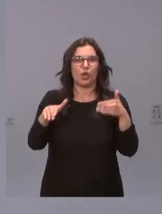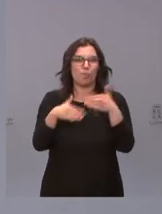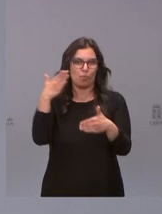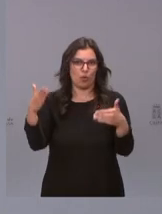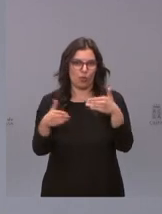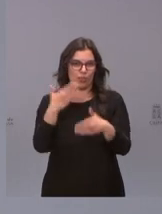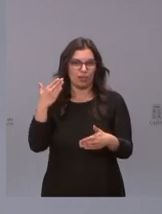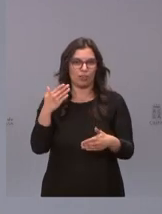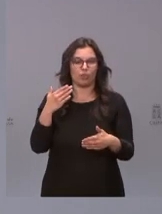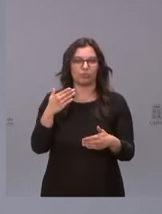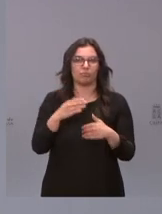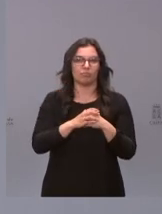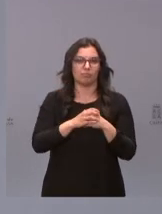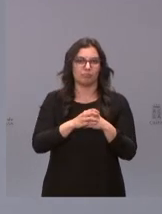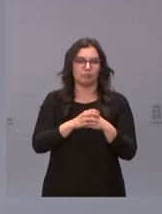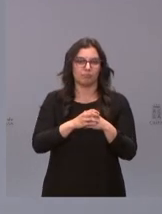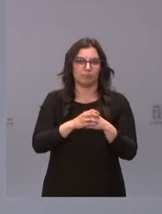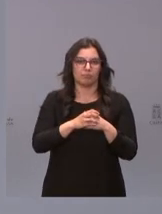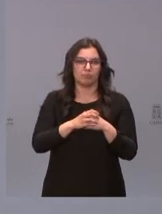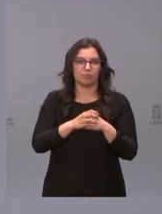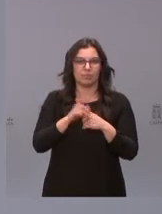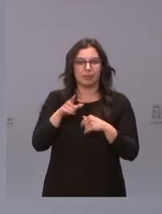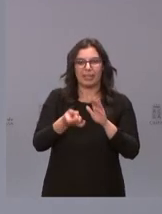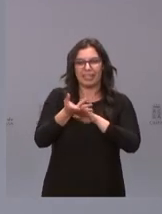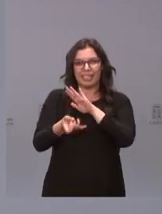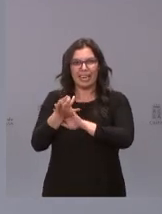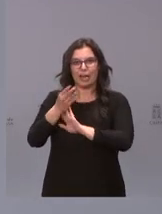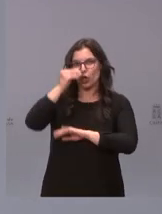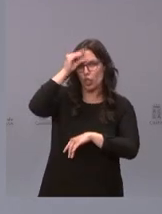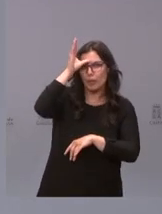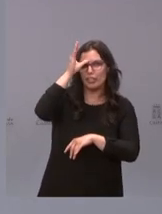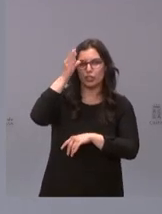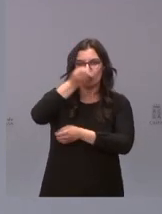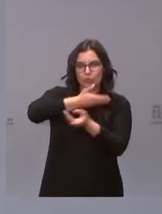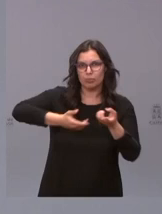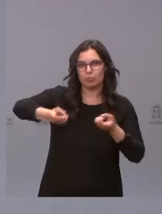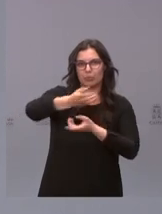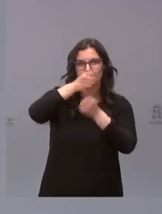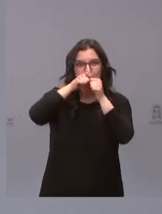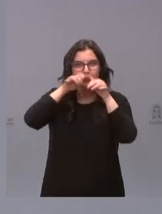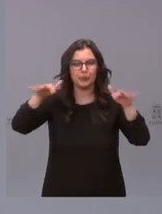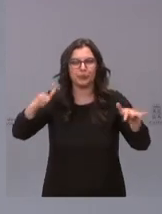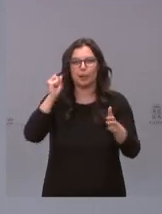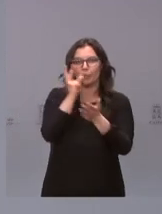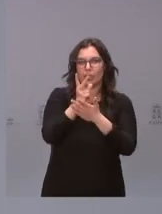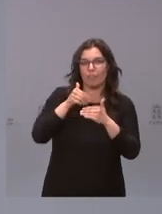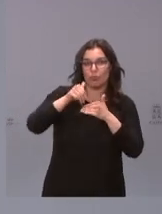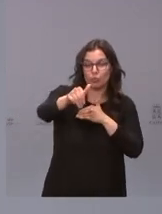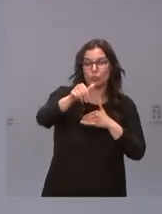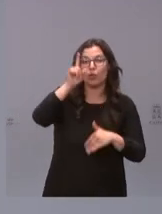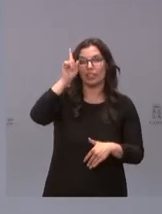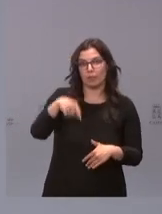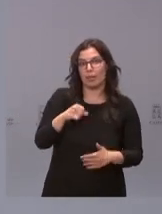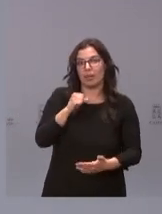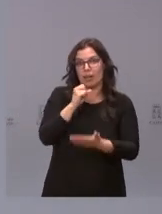generación del conocimiento de la gestión del conocimiento apostar por el futuro y apostar también